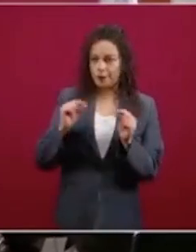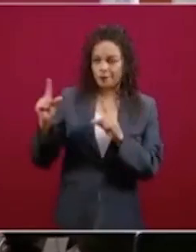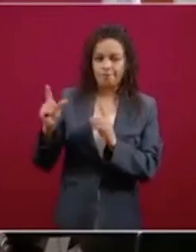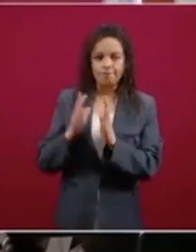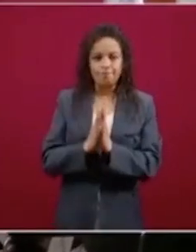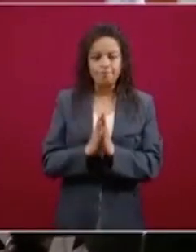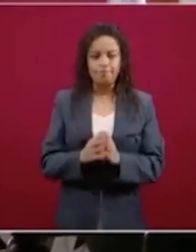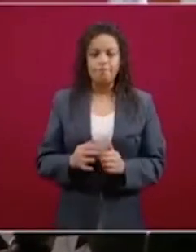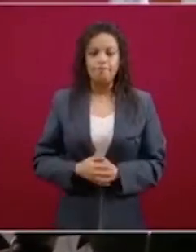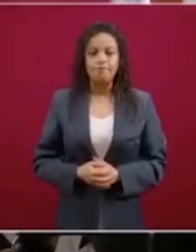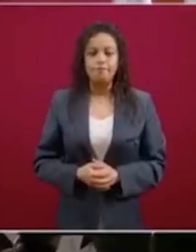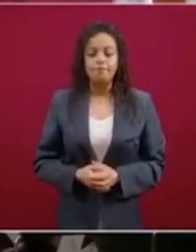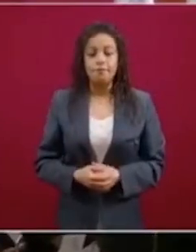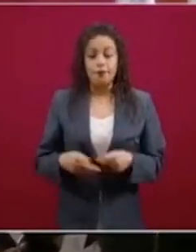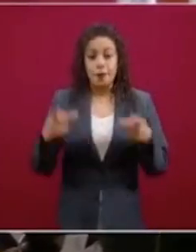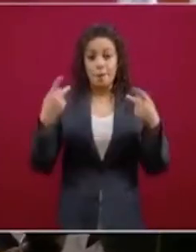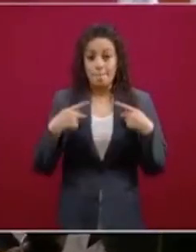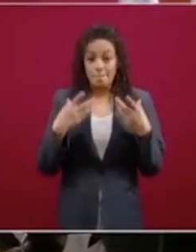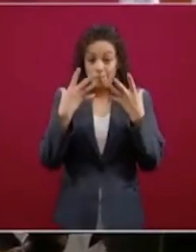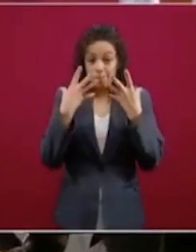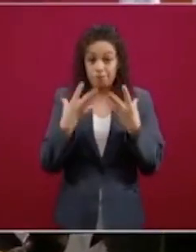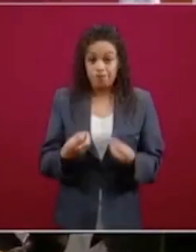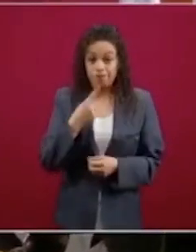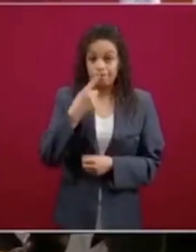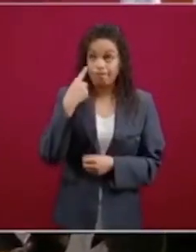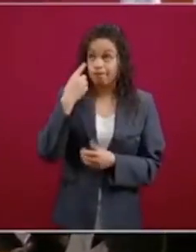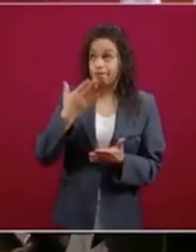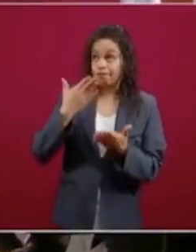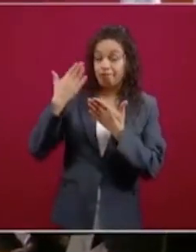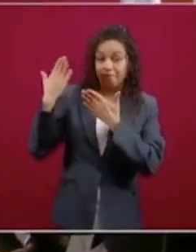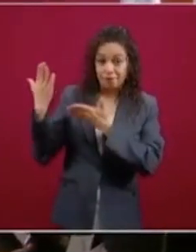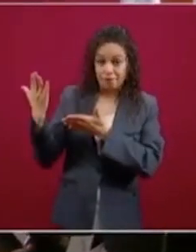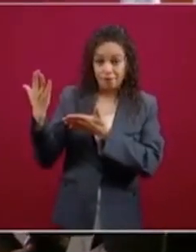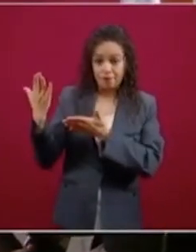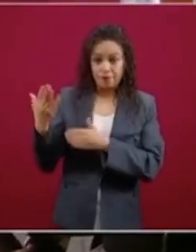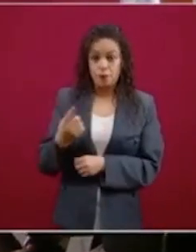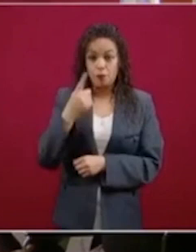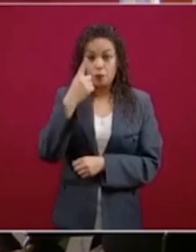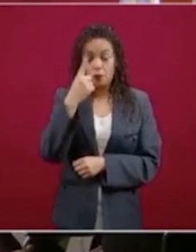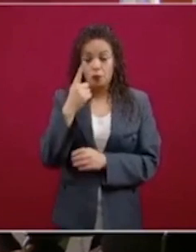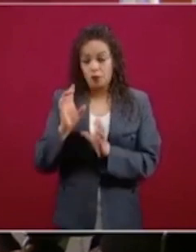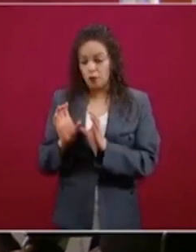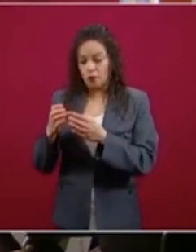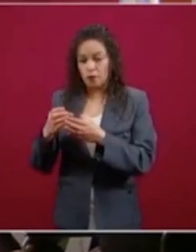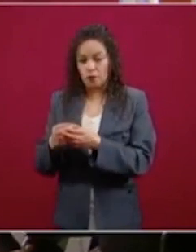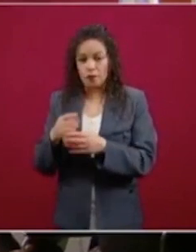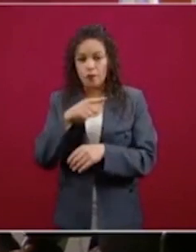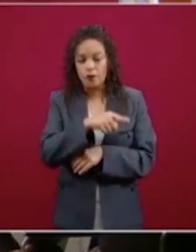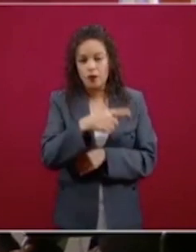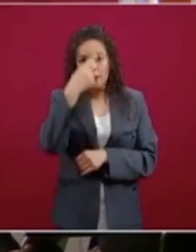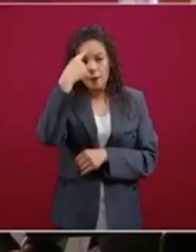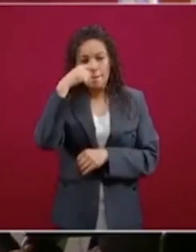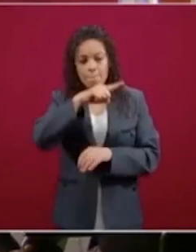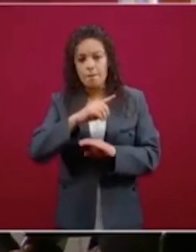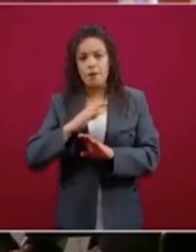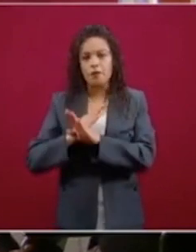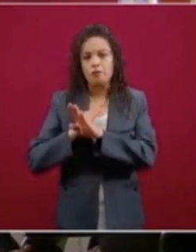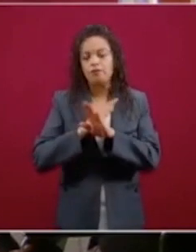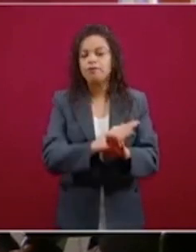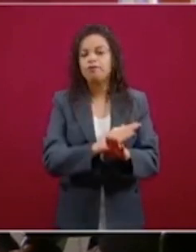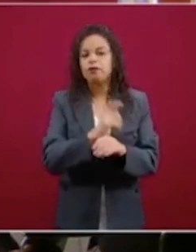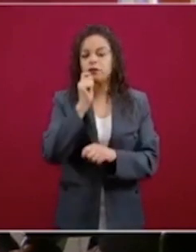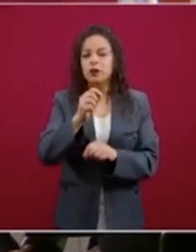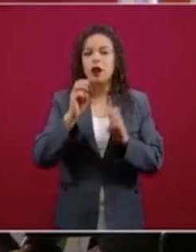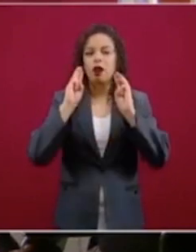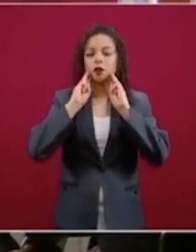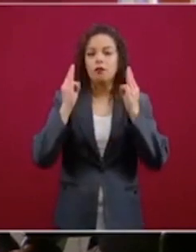Con todo ese personal que ustedes vieron desplegados, una parte está dedicada al combate al narcotráfico y los resultados que